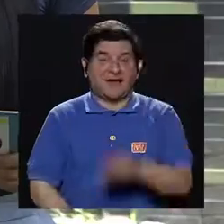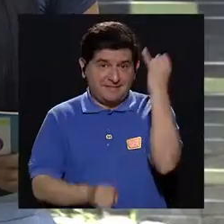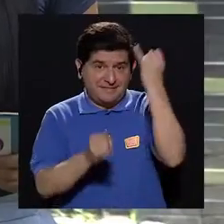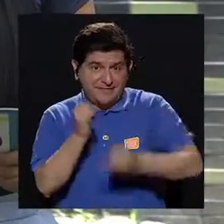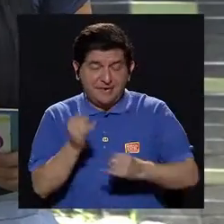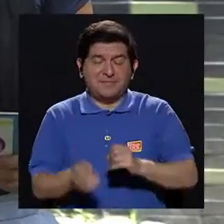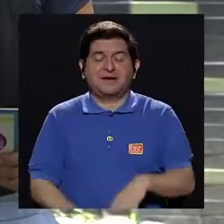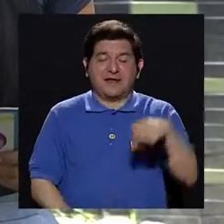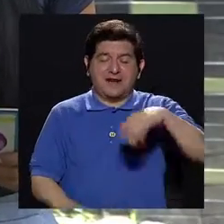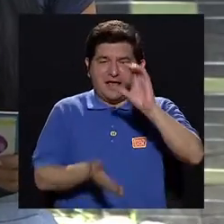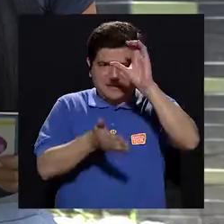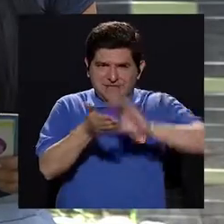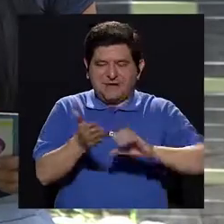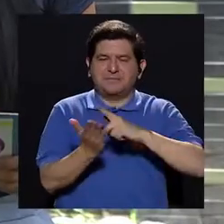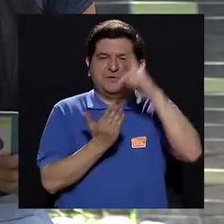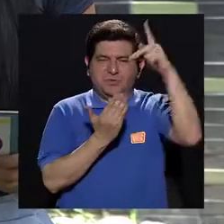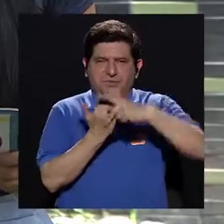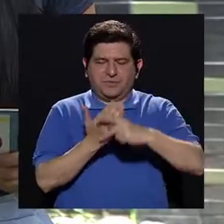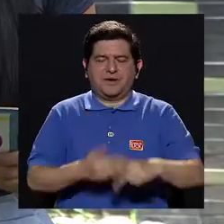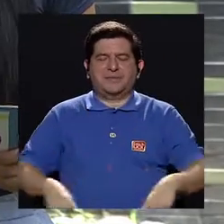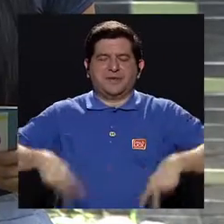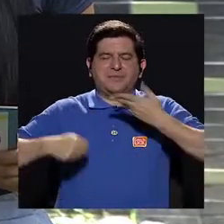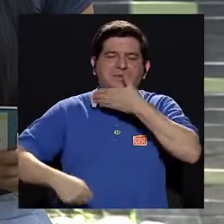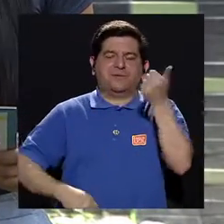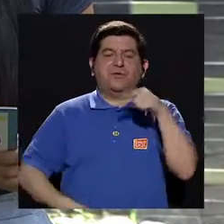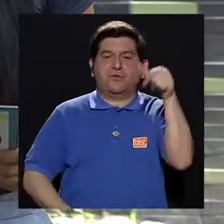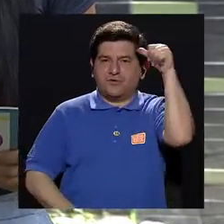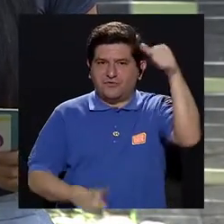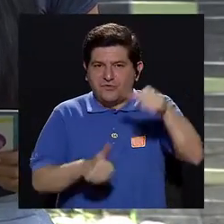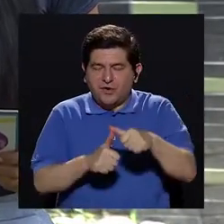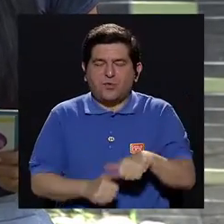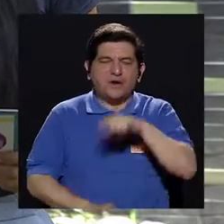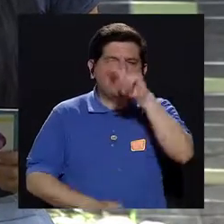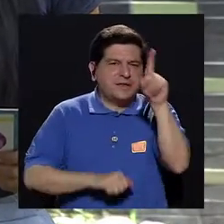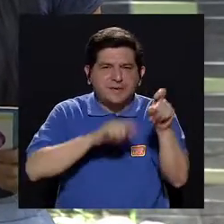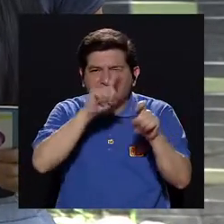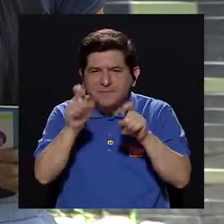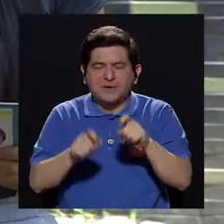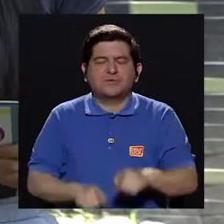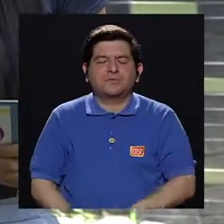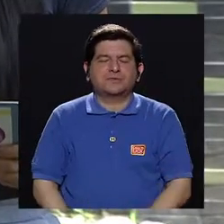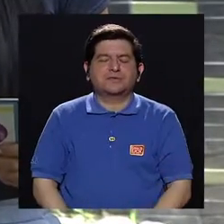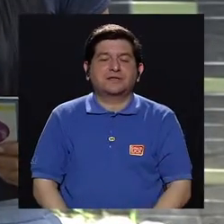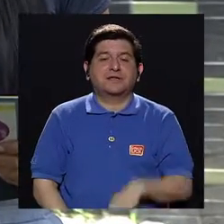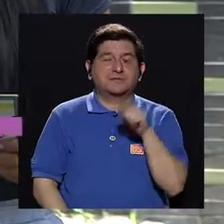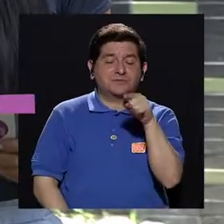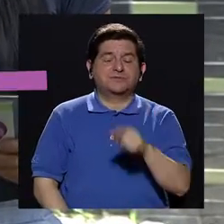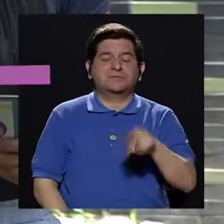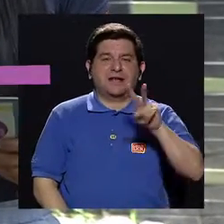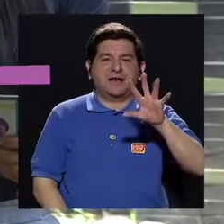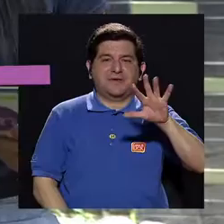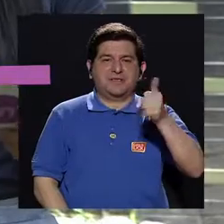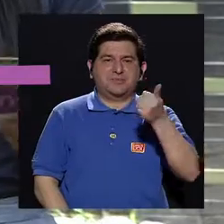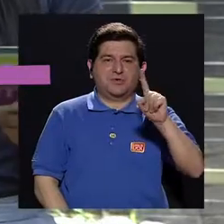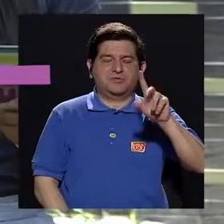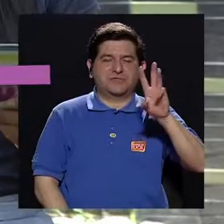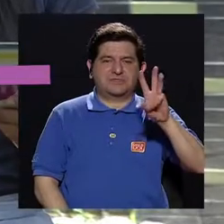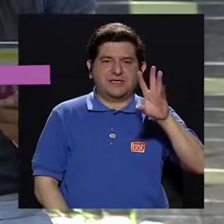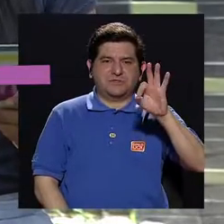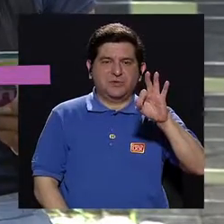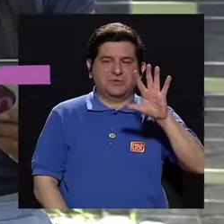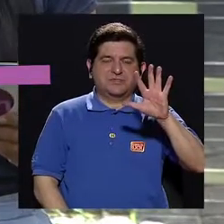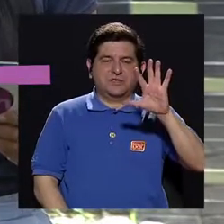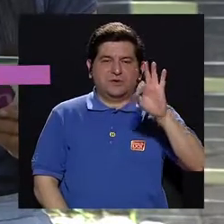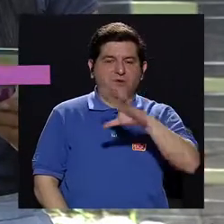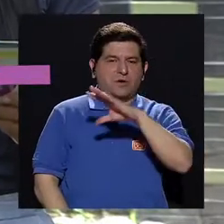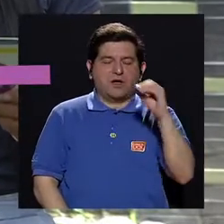Con esto terminamos un capítulo más de su programa Vivir Mejor. Recuerde hacernos sus sugerencias al teléfono 2511